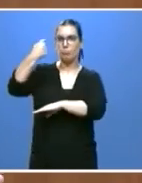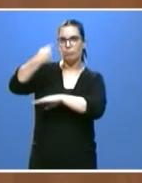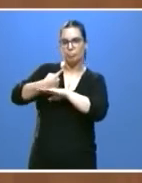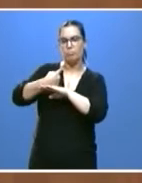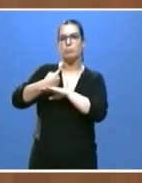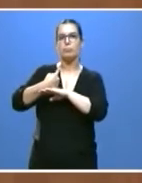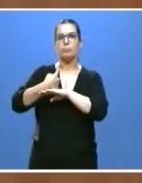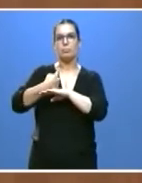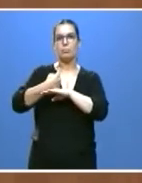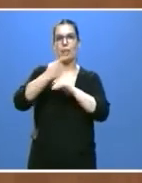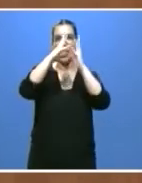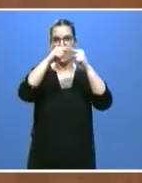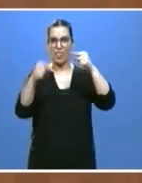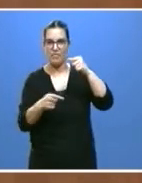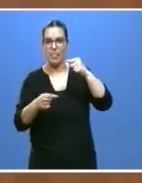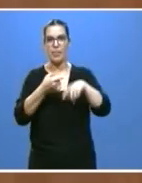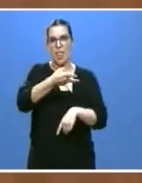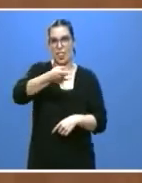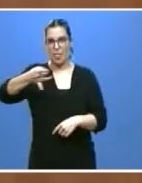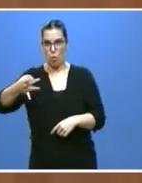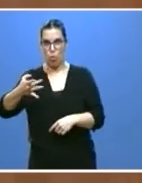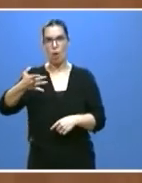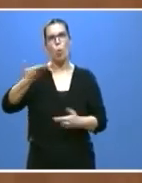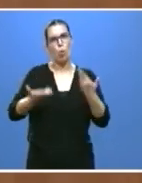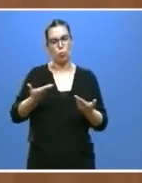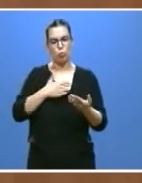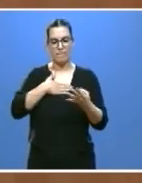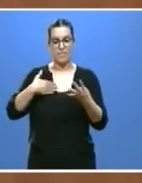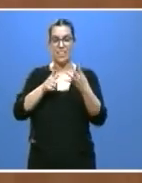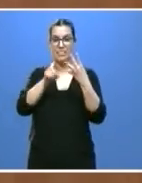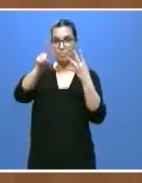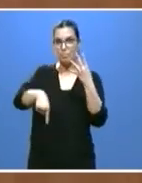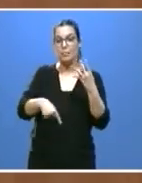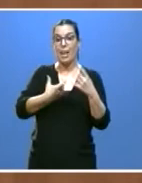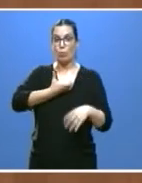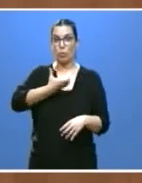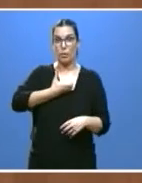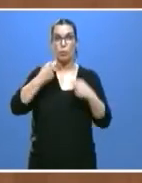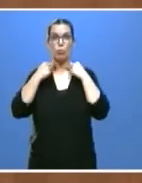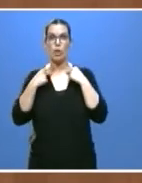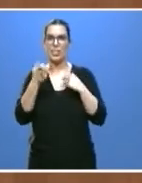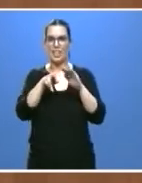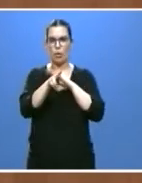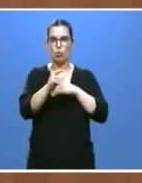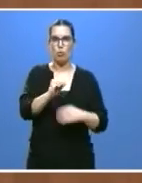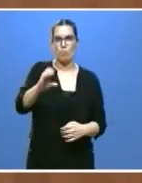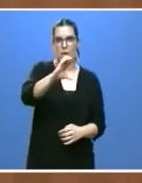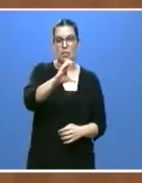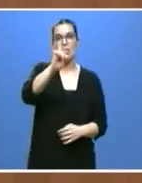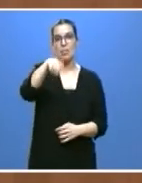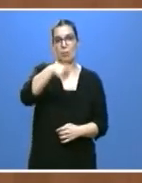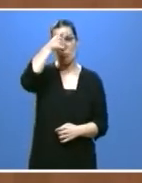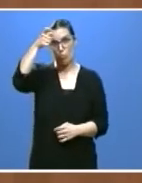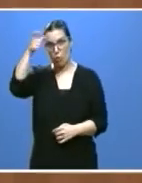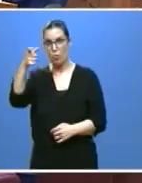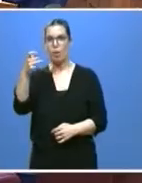deuda en cuarto lugar nuestras entidades locales necesitan más recursos y nuestro mundo rural necesita un tratamiento